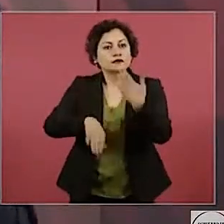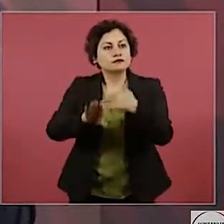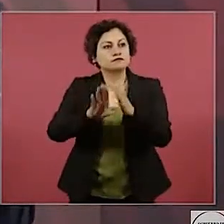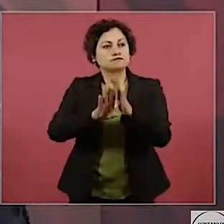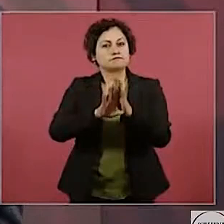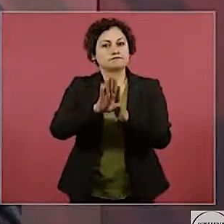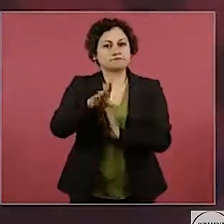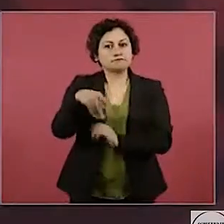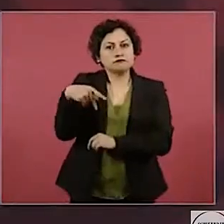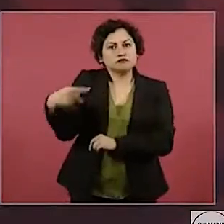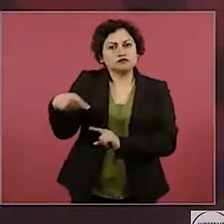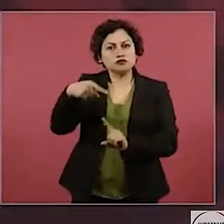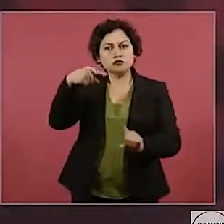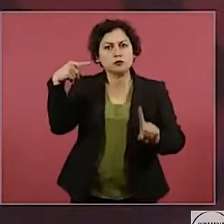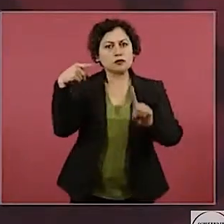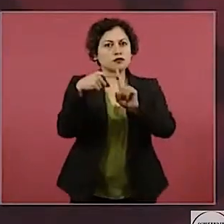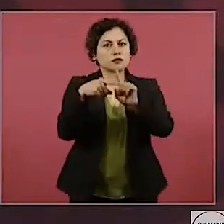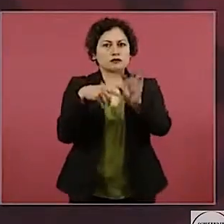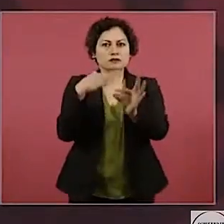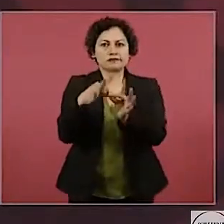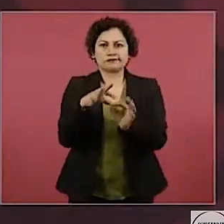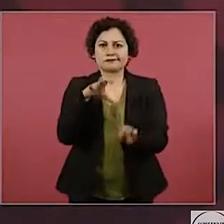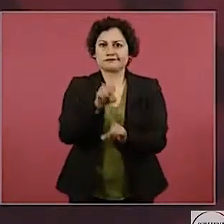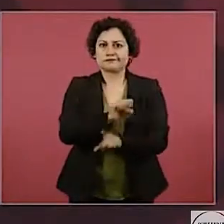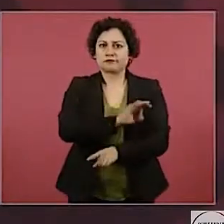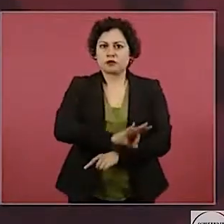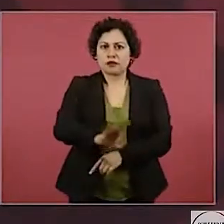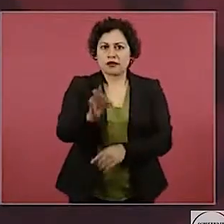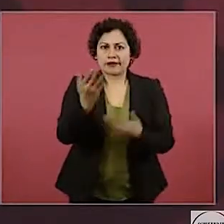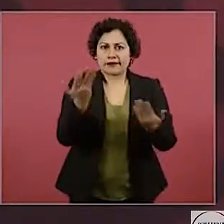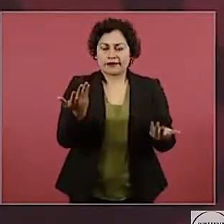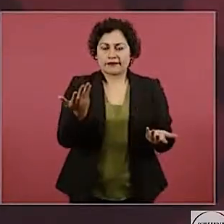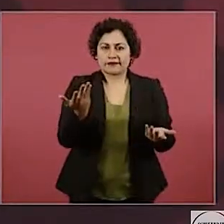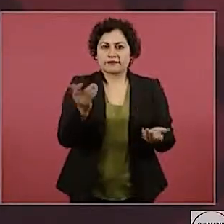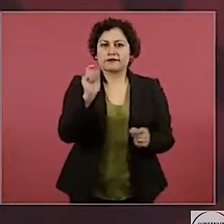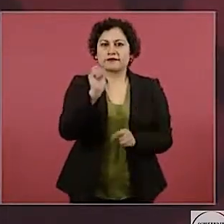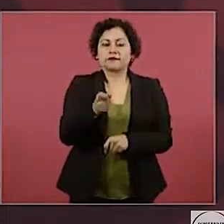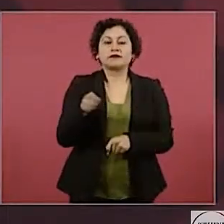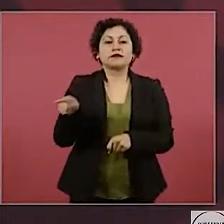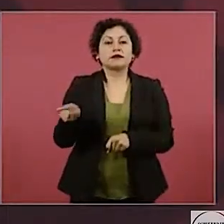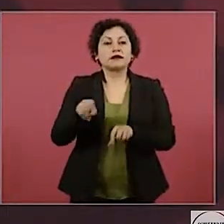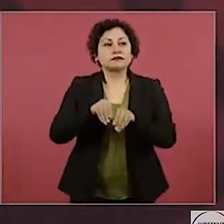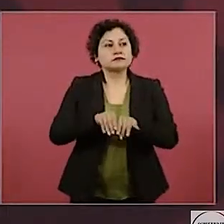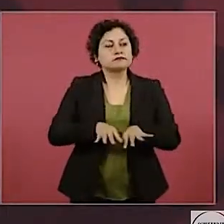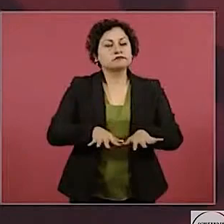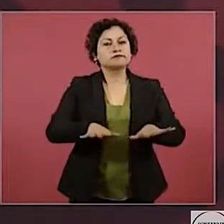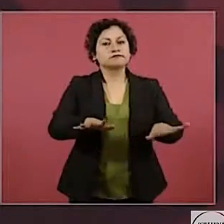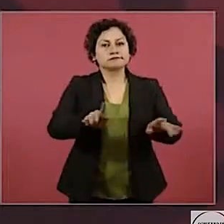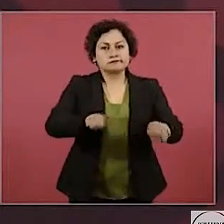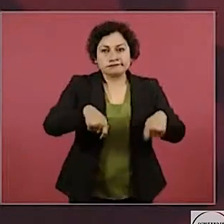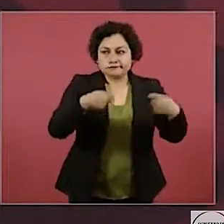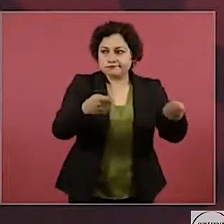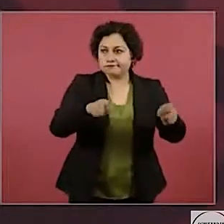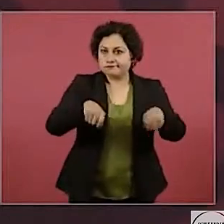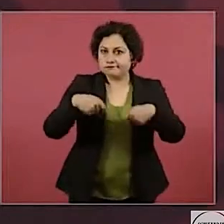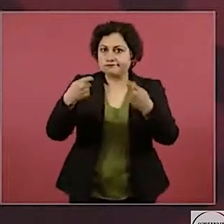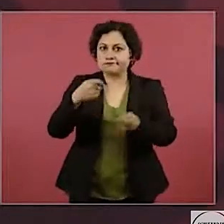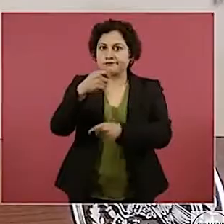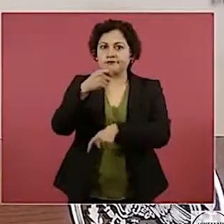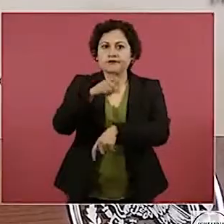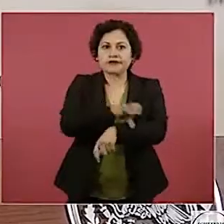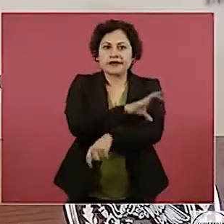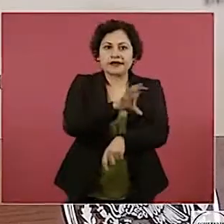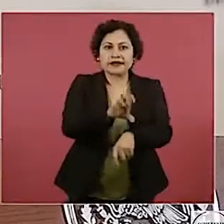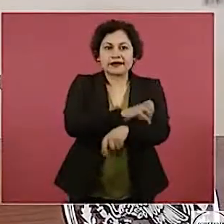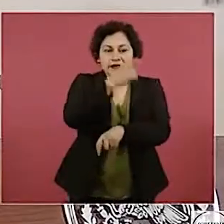cumplir con su misión de abastecer de energía eléctrica a los consumidores a